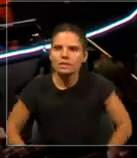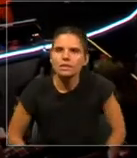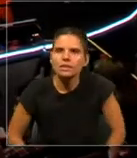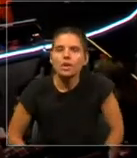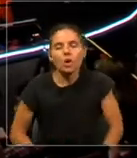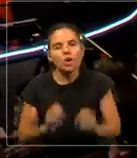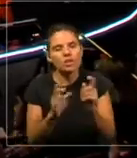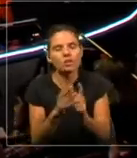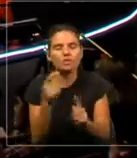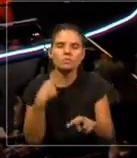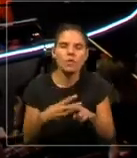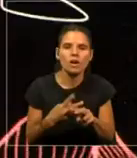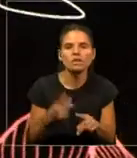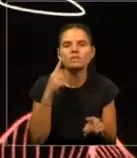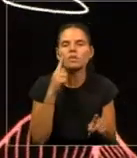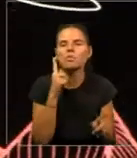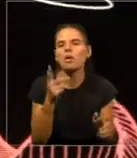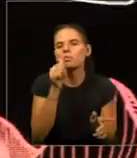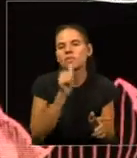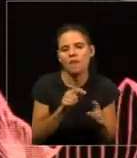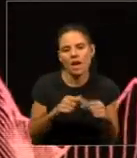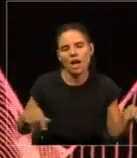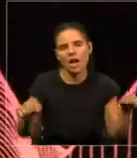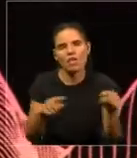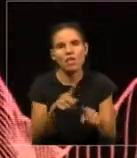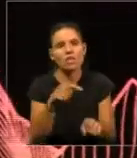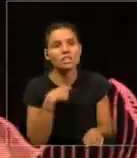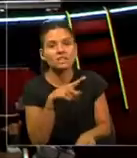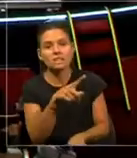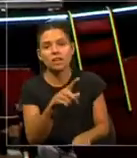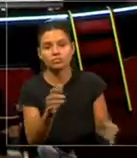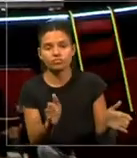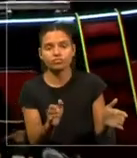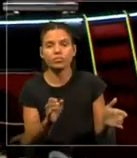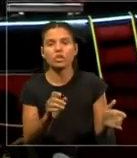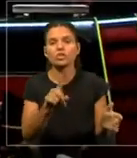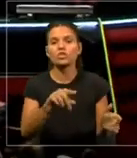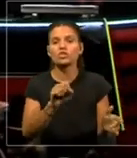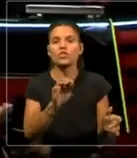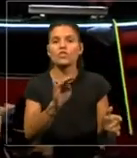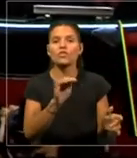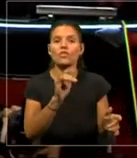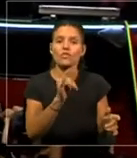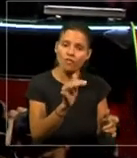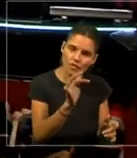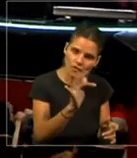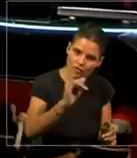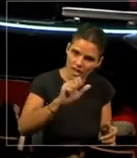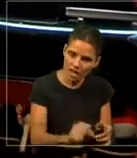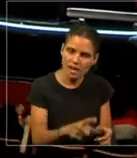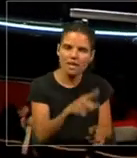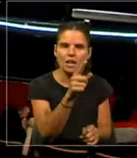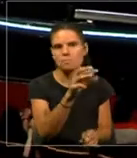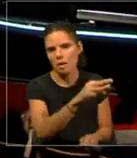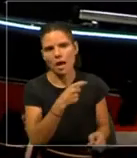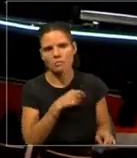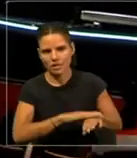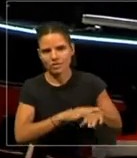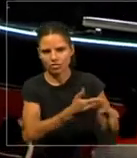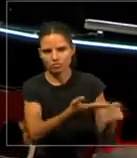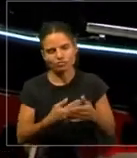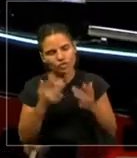privada con esa bebé que estaba ahí, que se llama Sofía, que la madre Pepa estuvo muy contenta de prestárnosla,